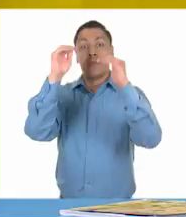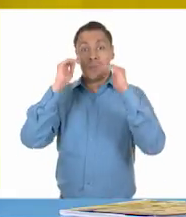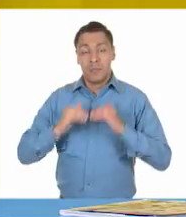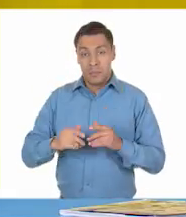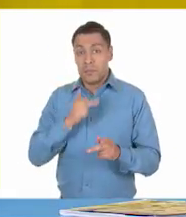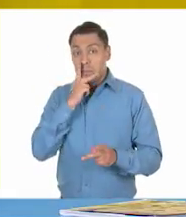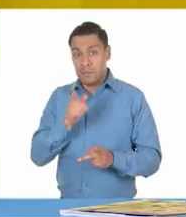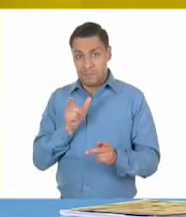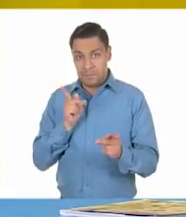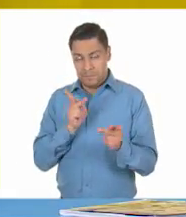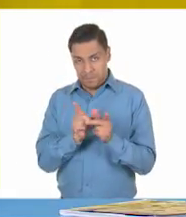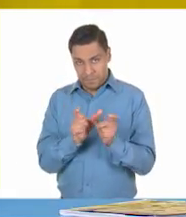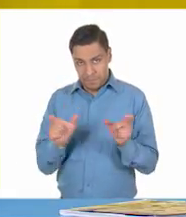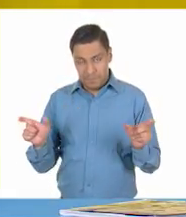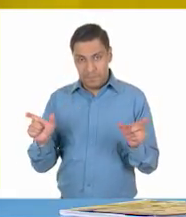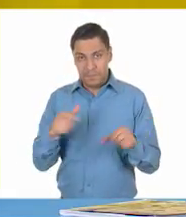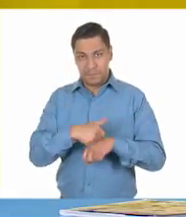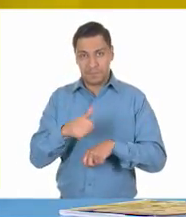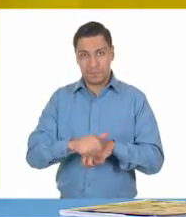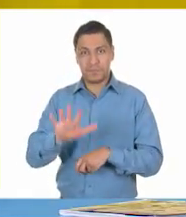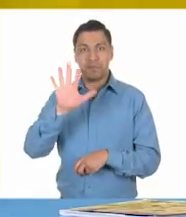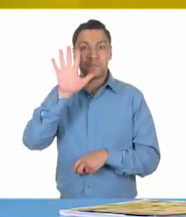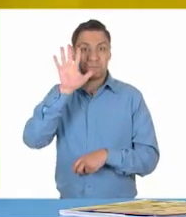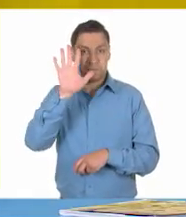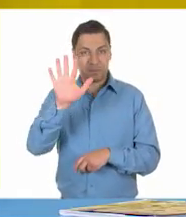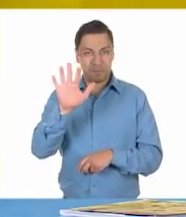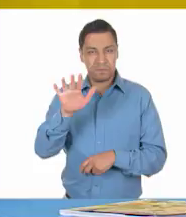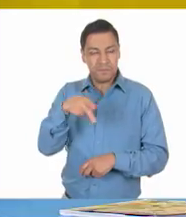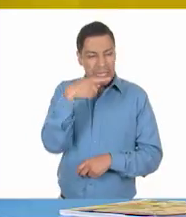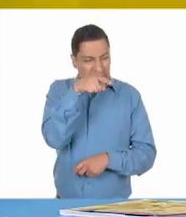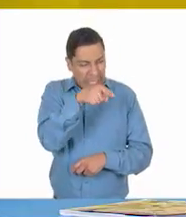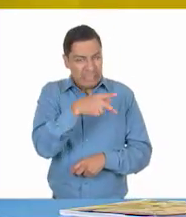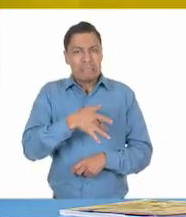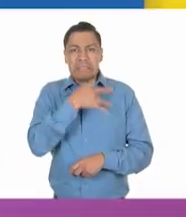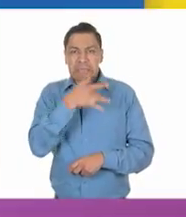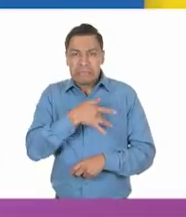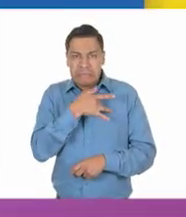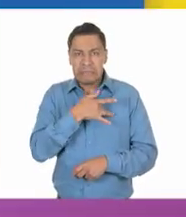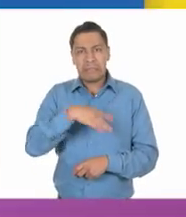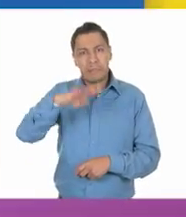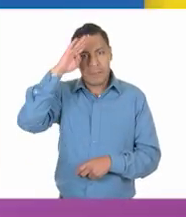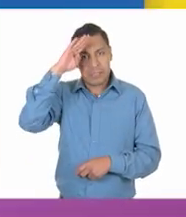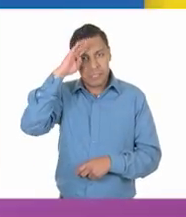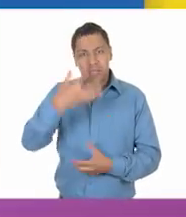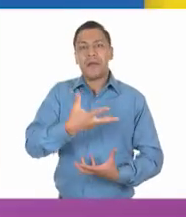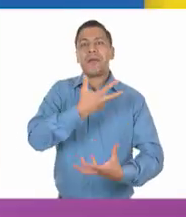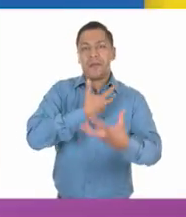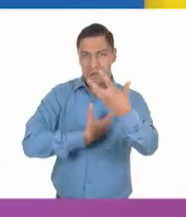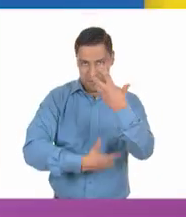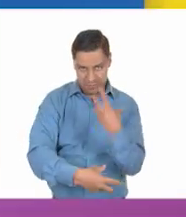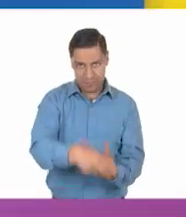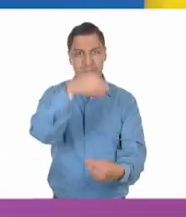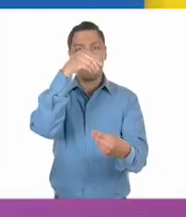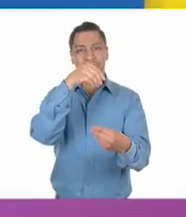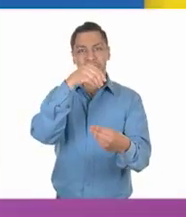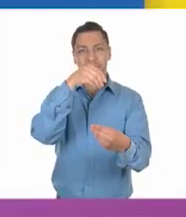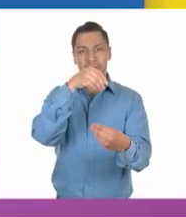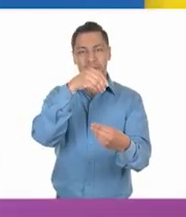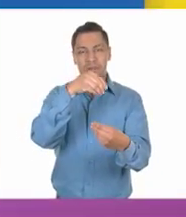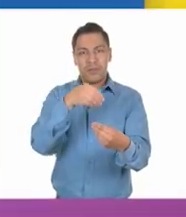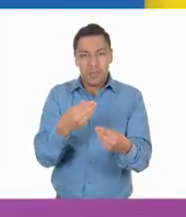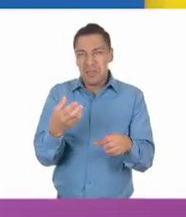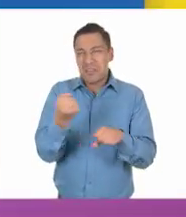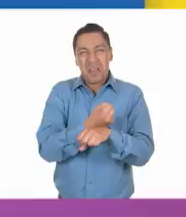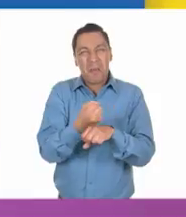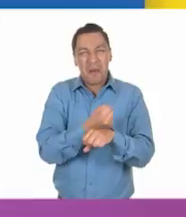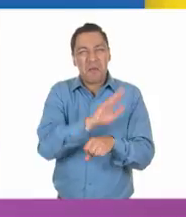número cinco. Ponernos en los zapatos de otras personas. ¡Ay, maestra! Eso es meterse en su clóset